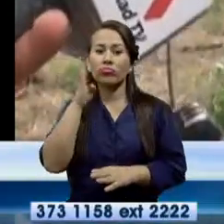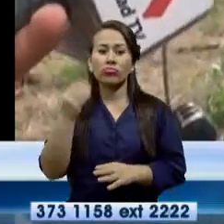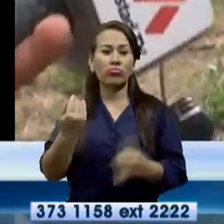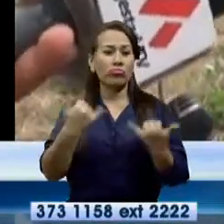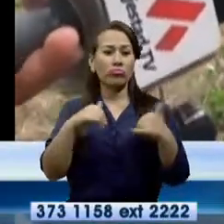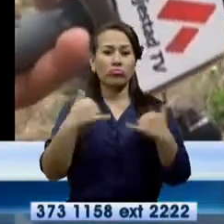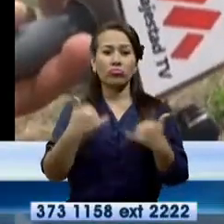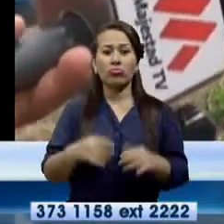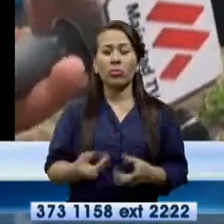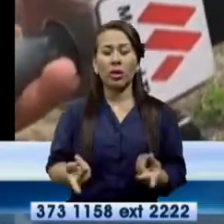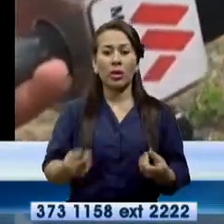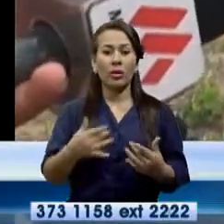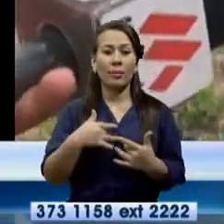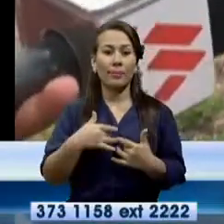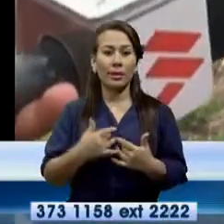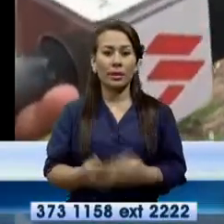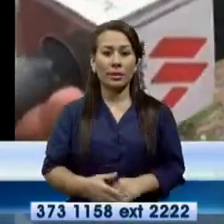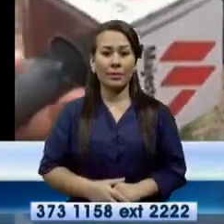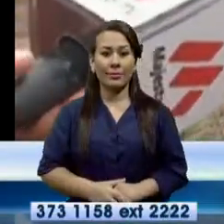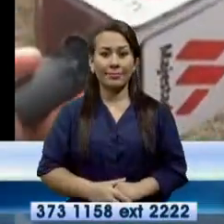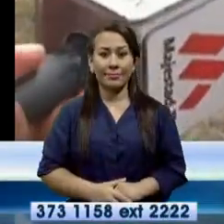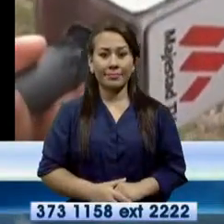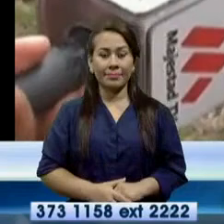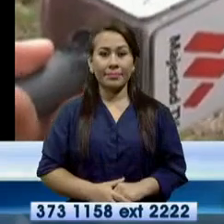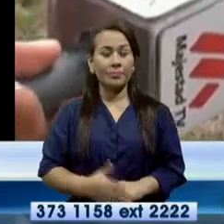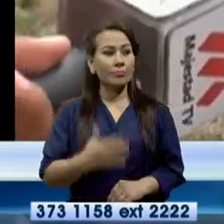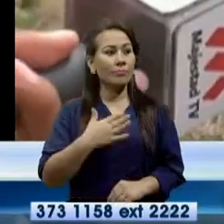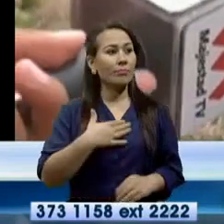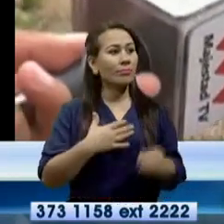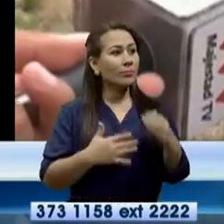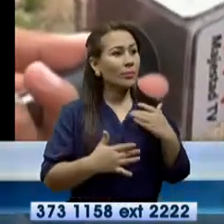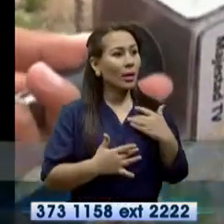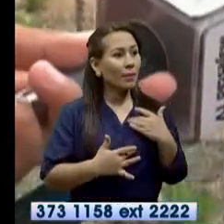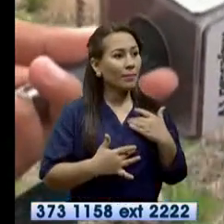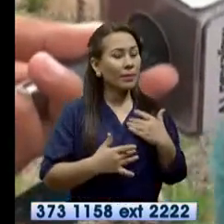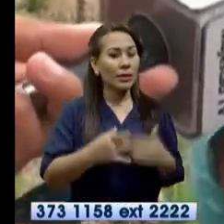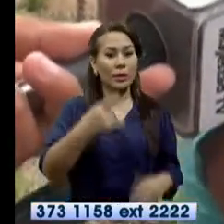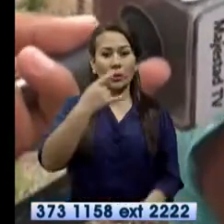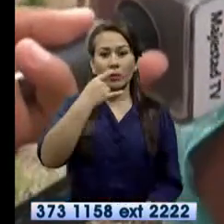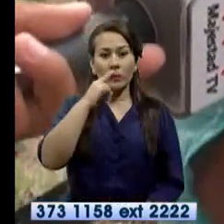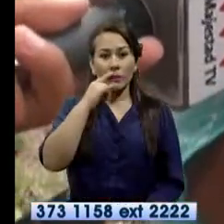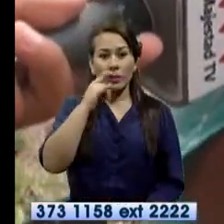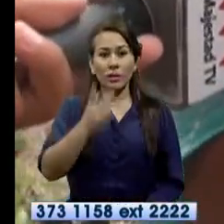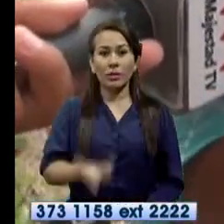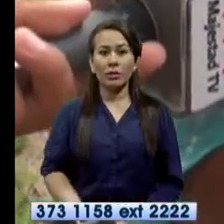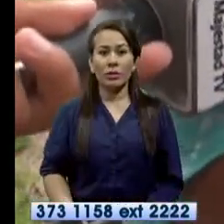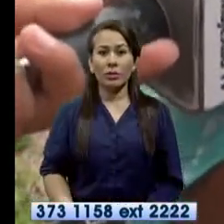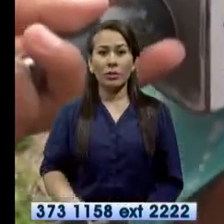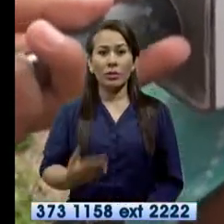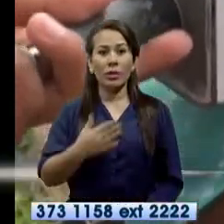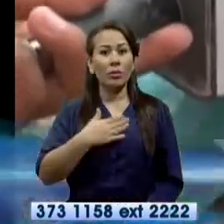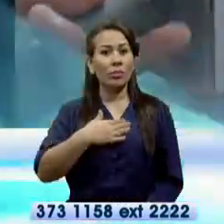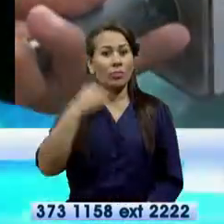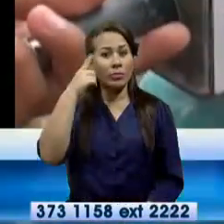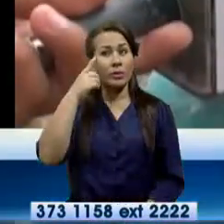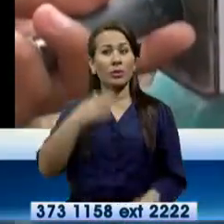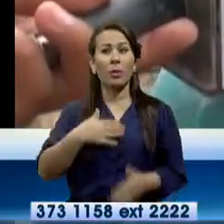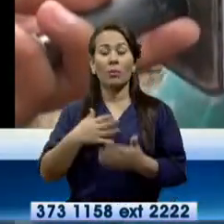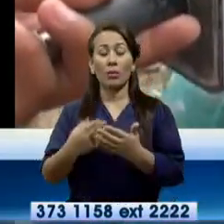Está bastante apenado. Me da pena que fue un niño. Parece que fue a mi hijo.